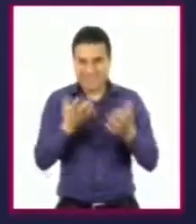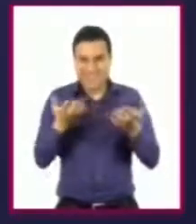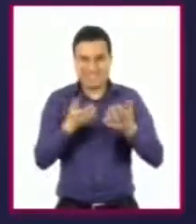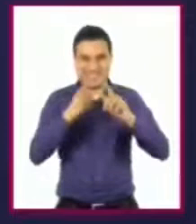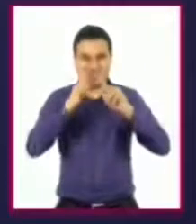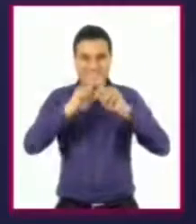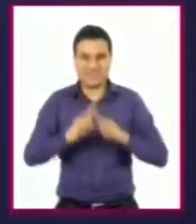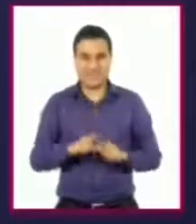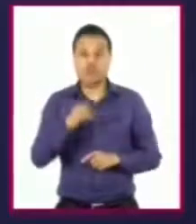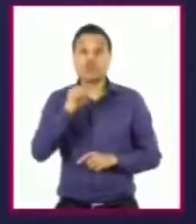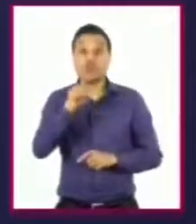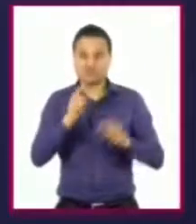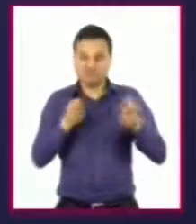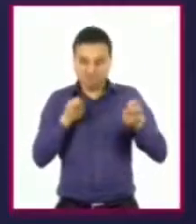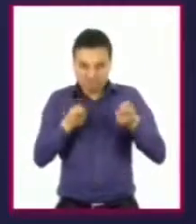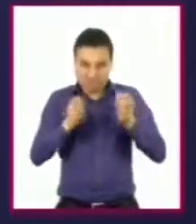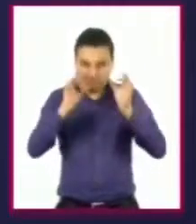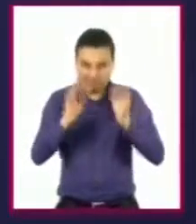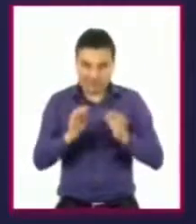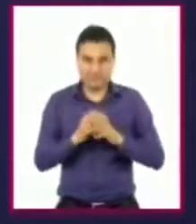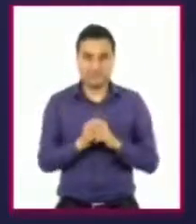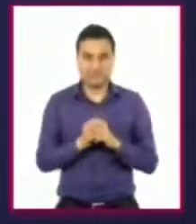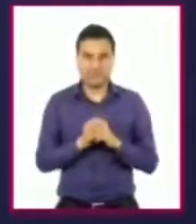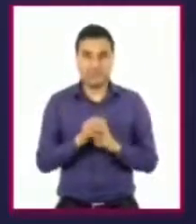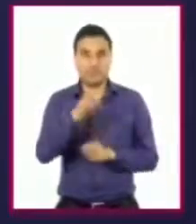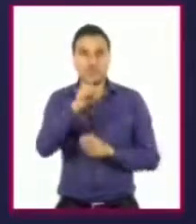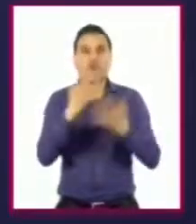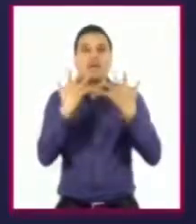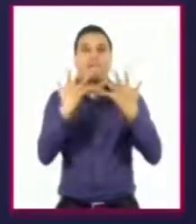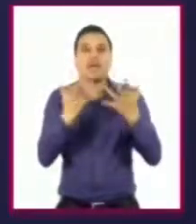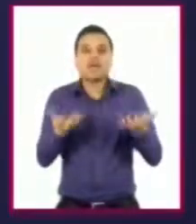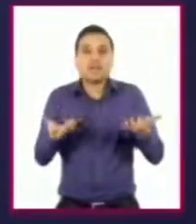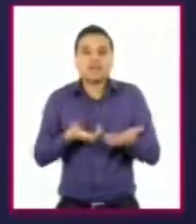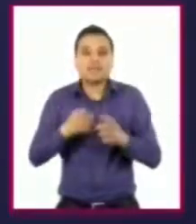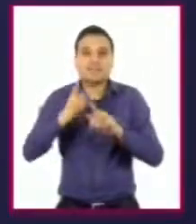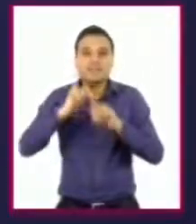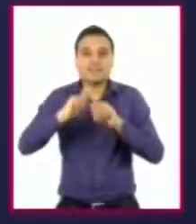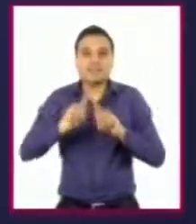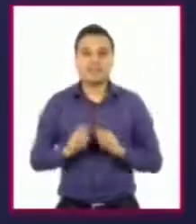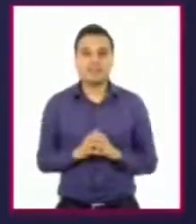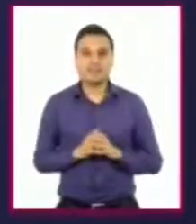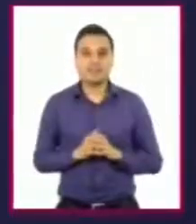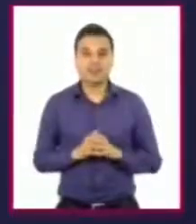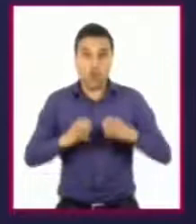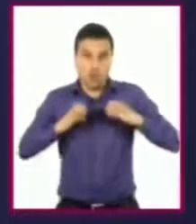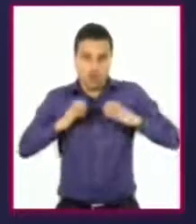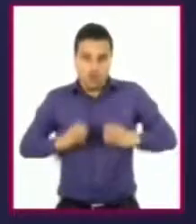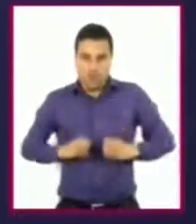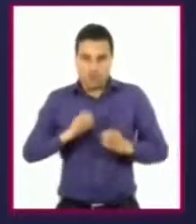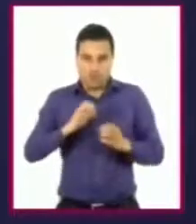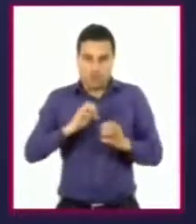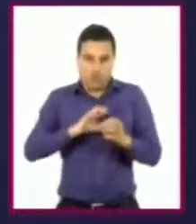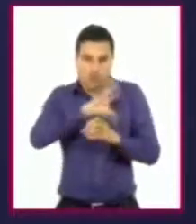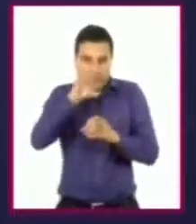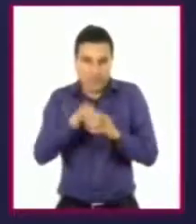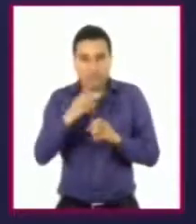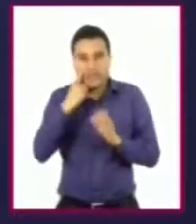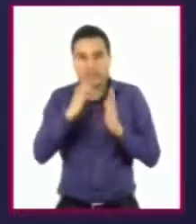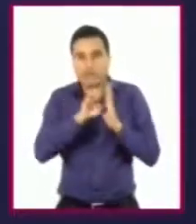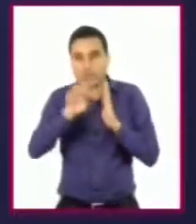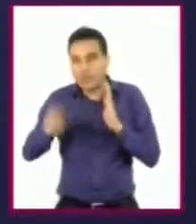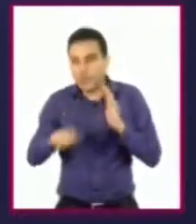Es decir, aquellos que realizan con las manos y aquellos que ejercen con todo el cuerpo. Como cuando juegan